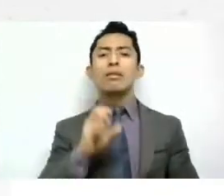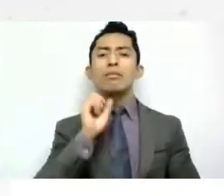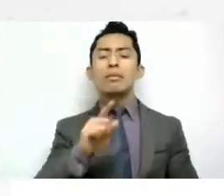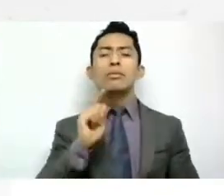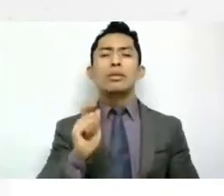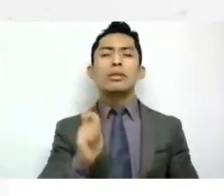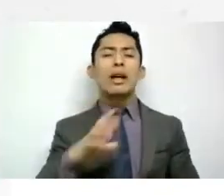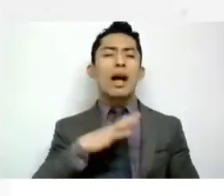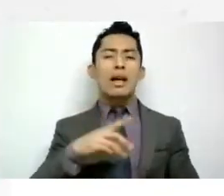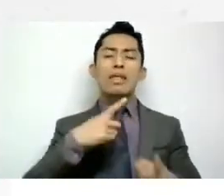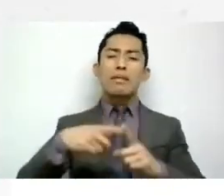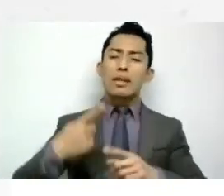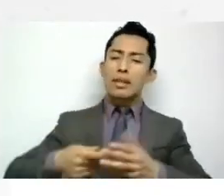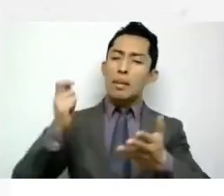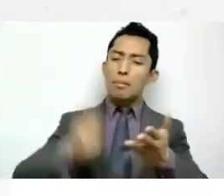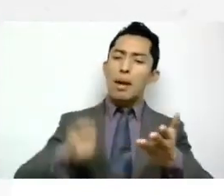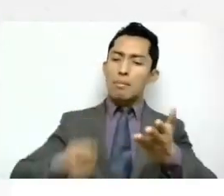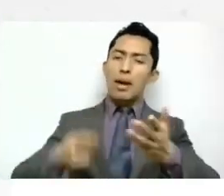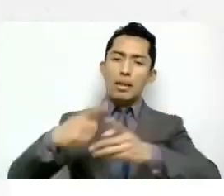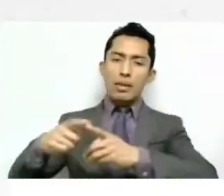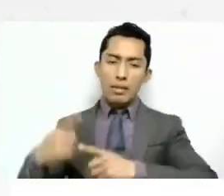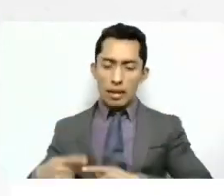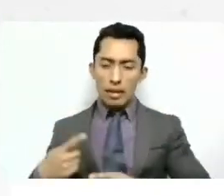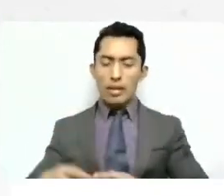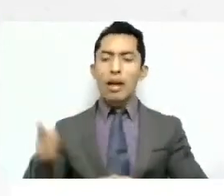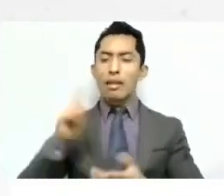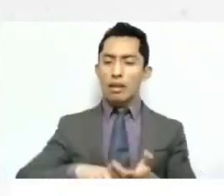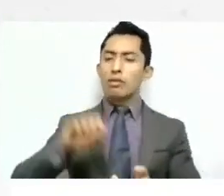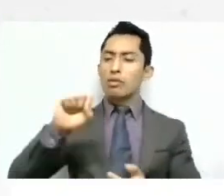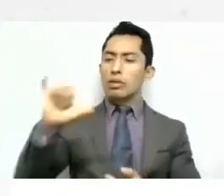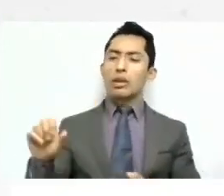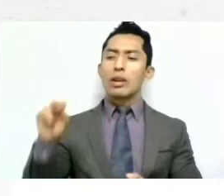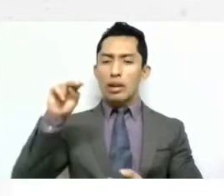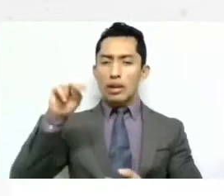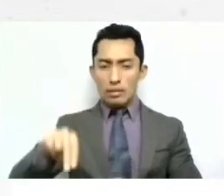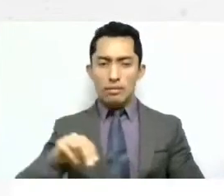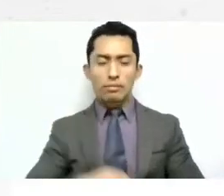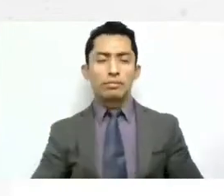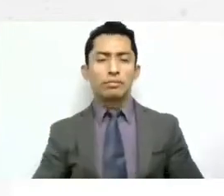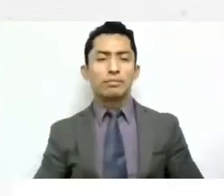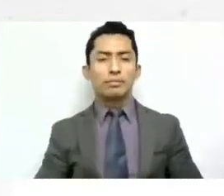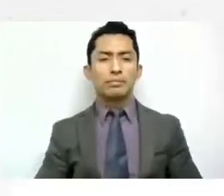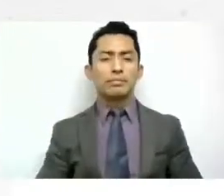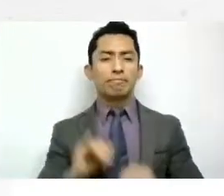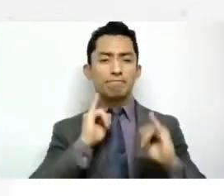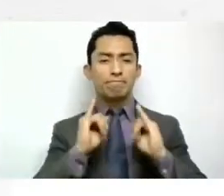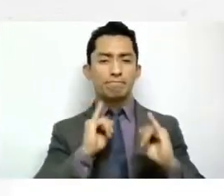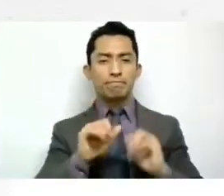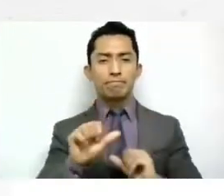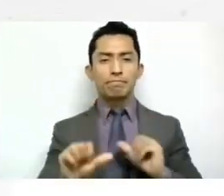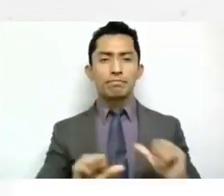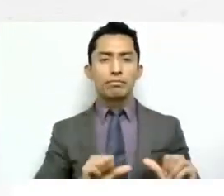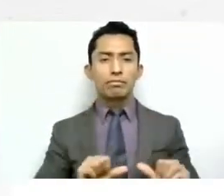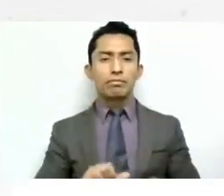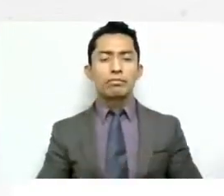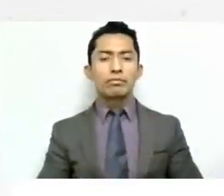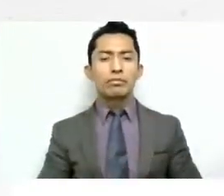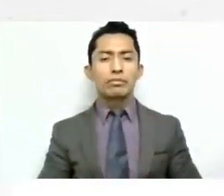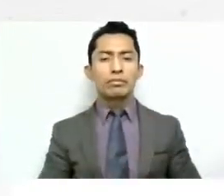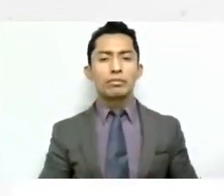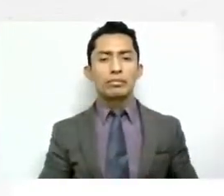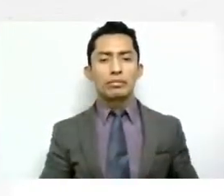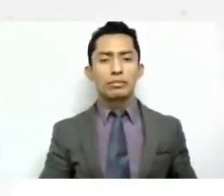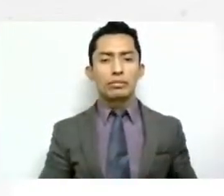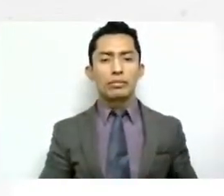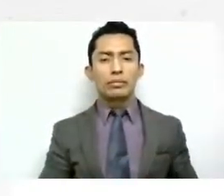diferentes resoluciones de la, de la corte en las que ha dicho que incluso nuestro lenguaje lo tenemos que bajar un poquito para